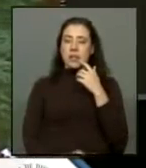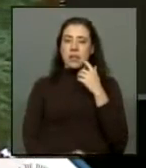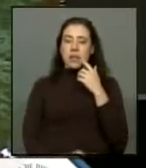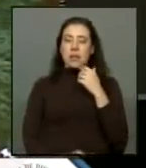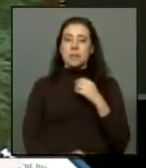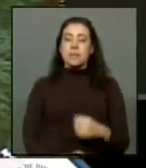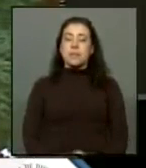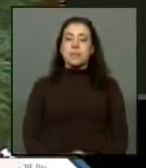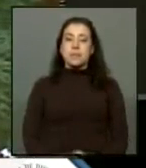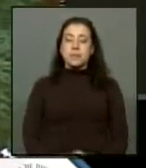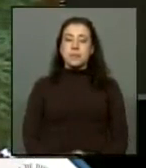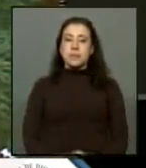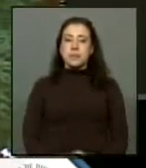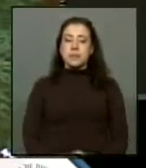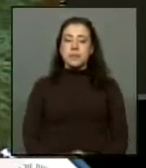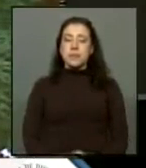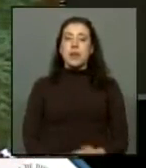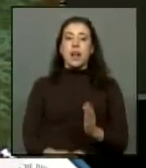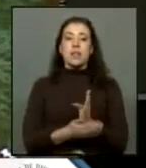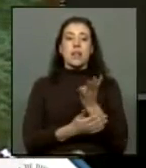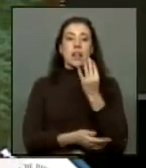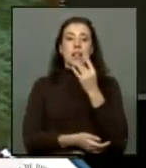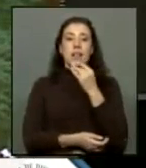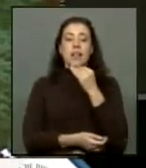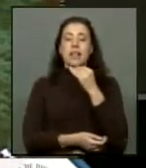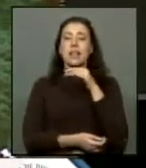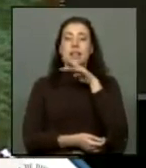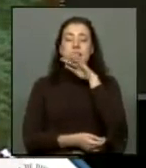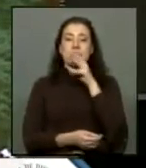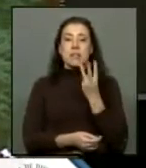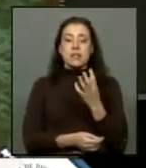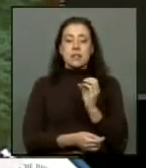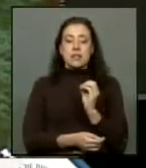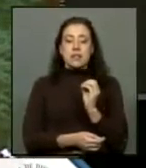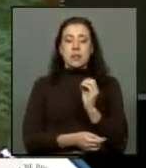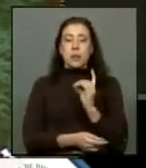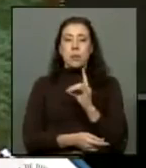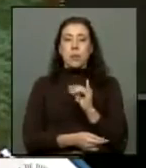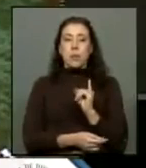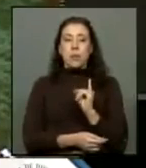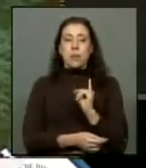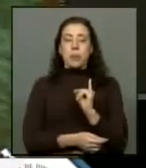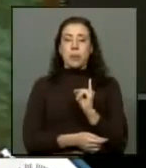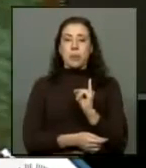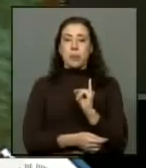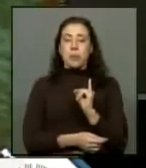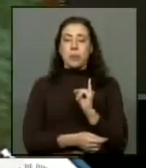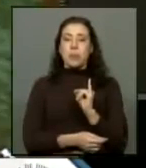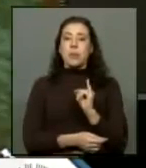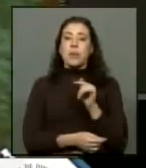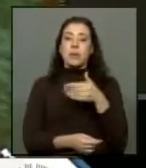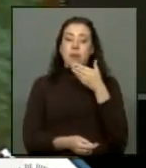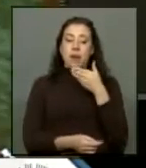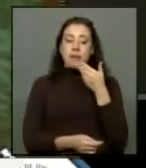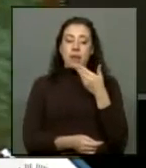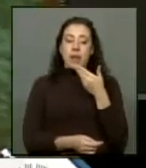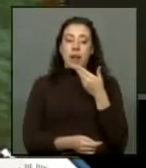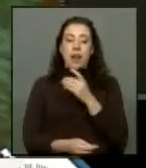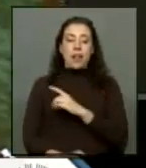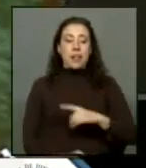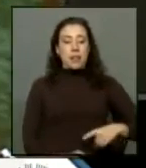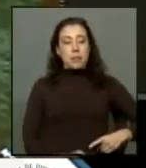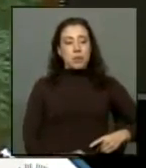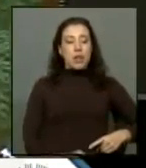corresponde el uso de la palabra, hasta por 14 minutos y medio, del Comité Unión Demócrata Independiente. Tiene la palabra el